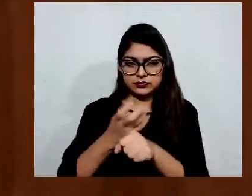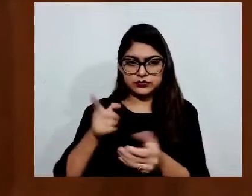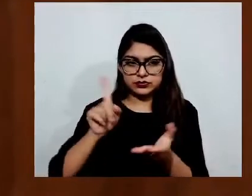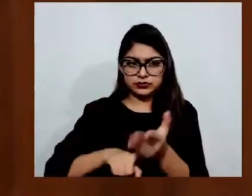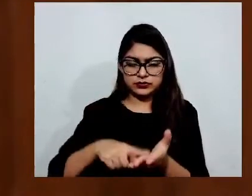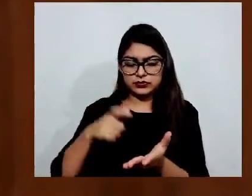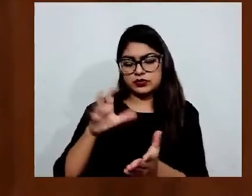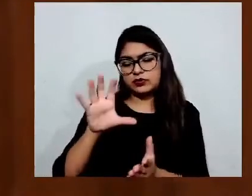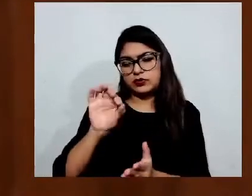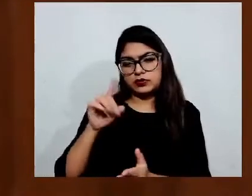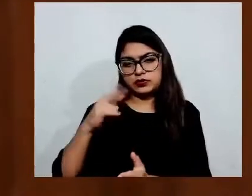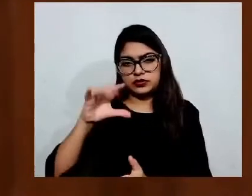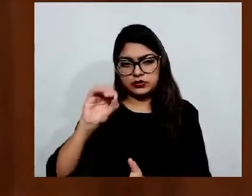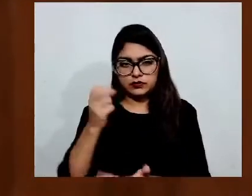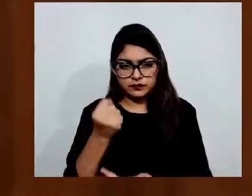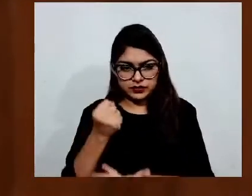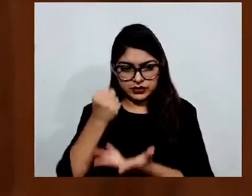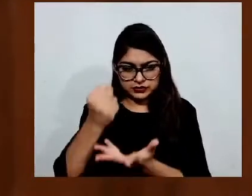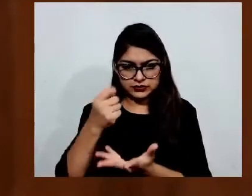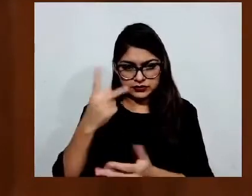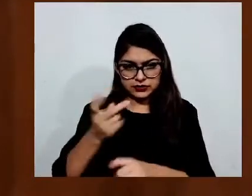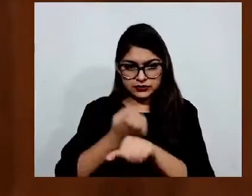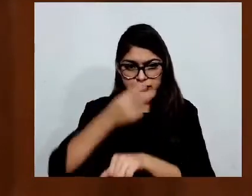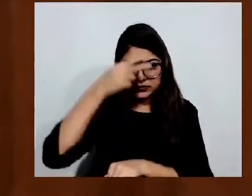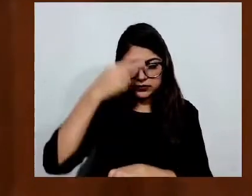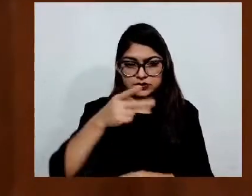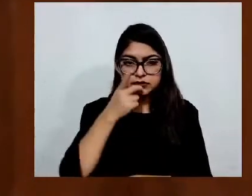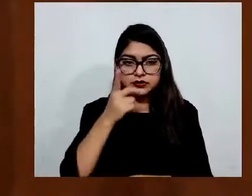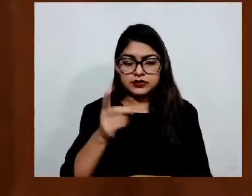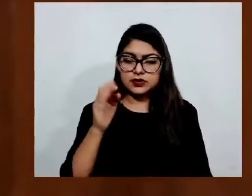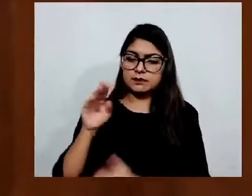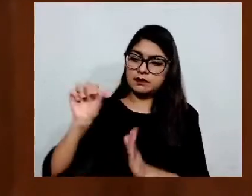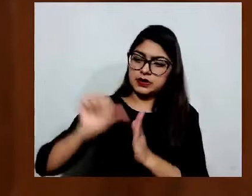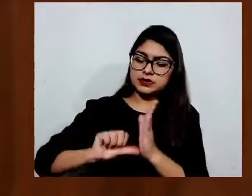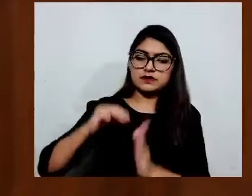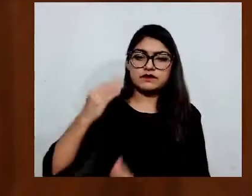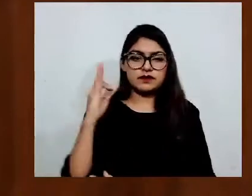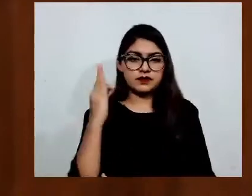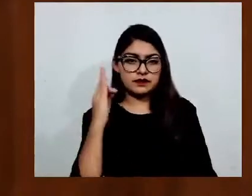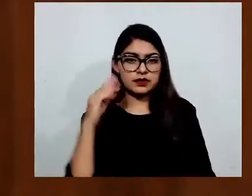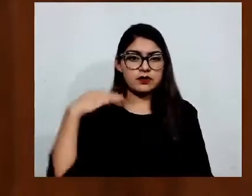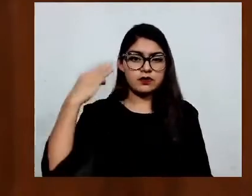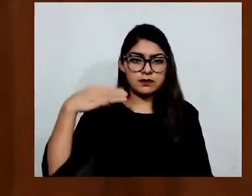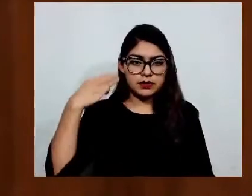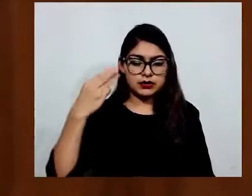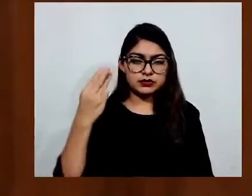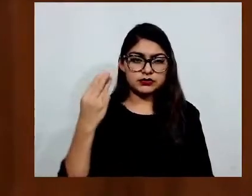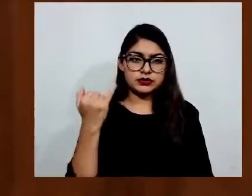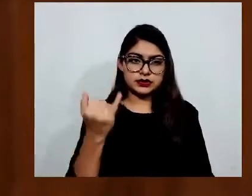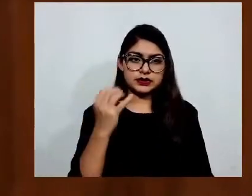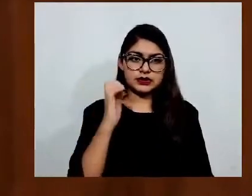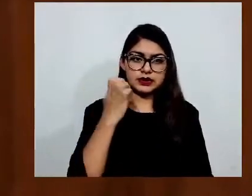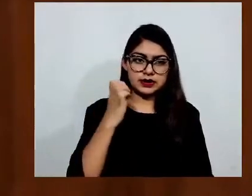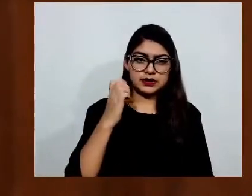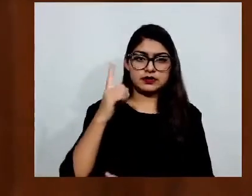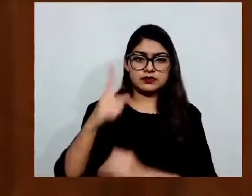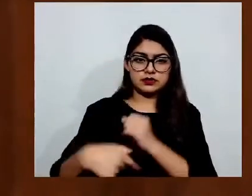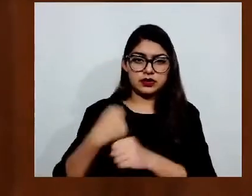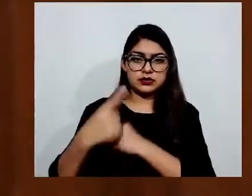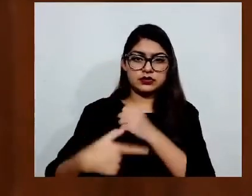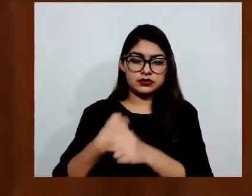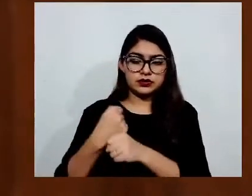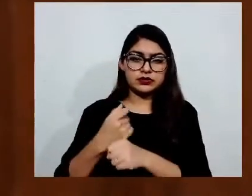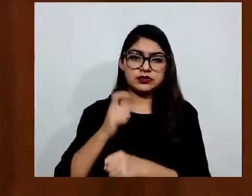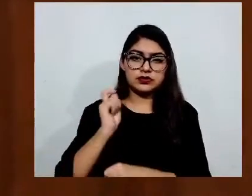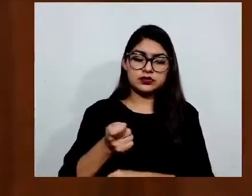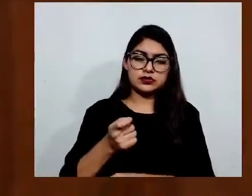los meses de febrero, marzo y también enero de cada año, los ayuntamientos del Estado de México, a través de